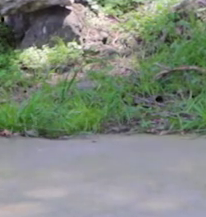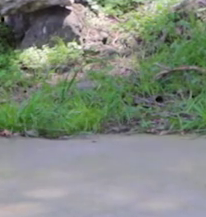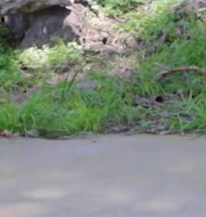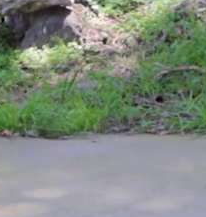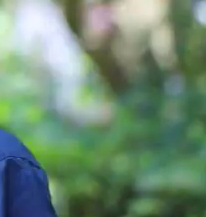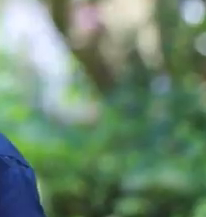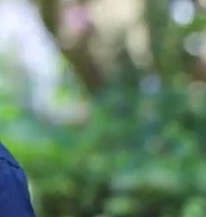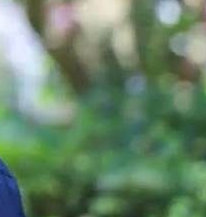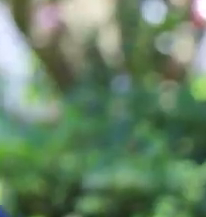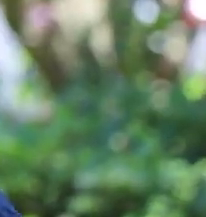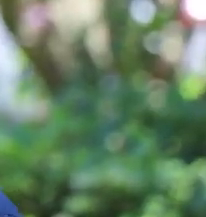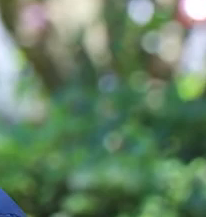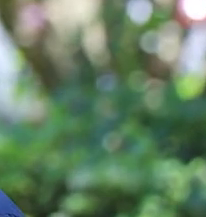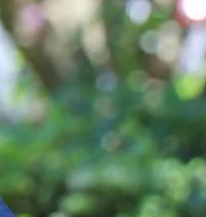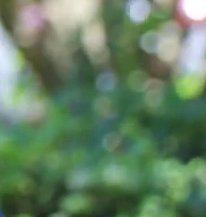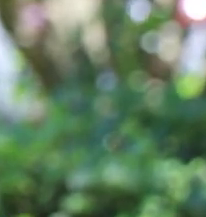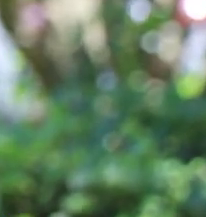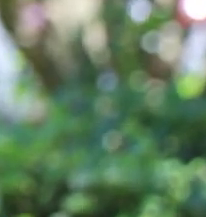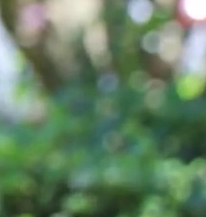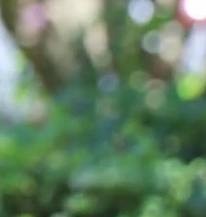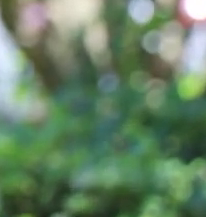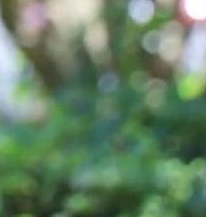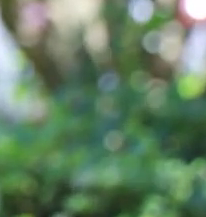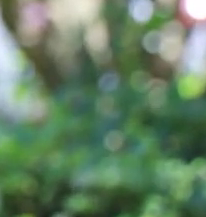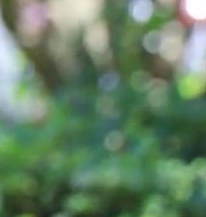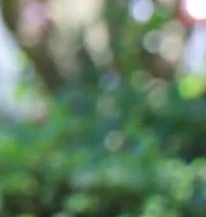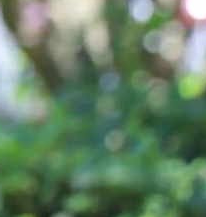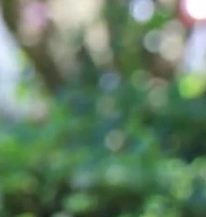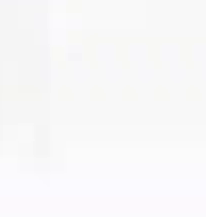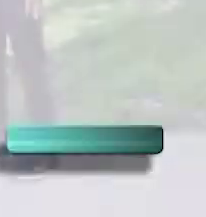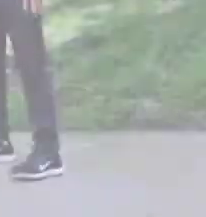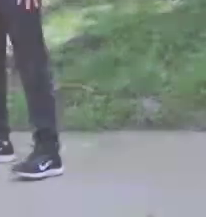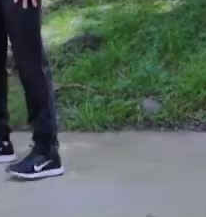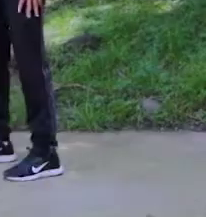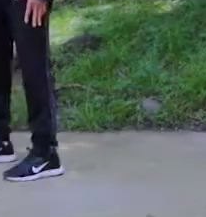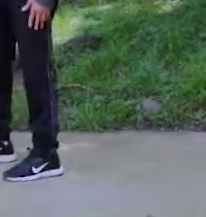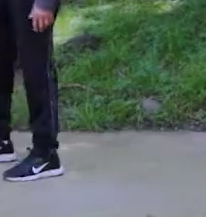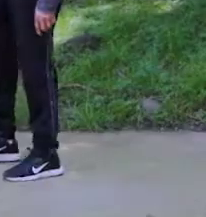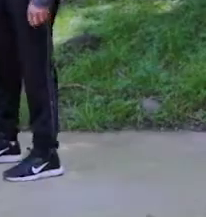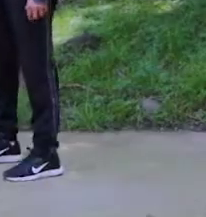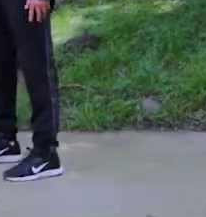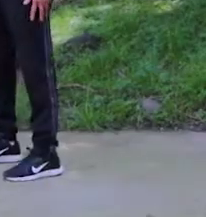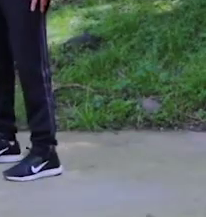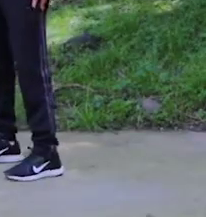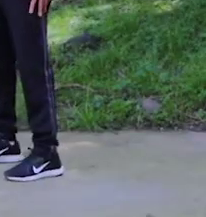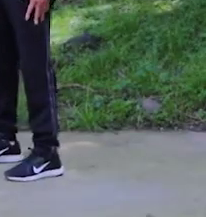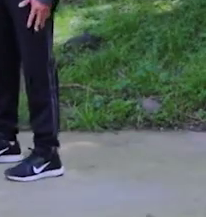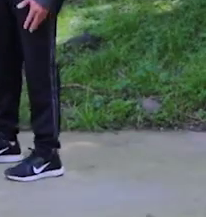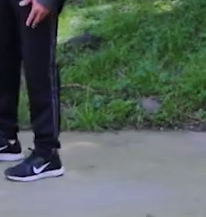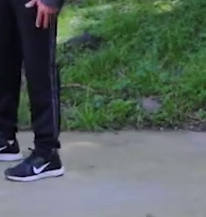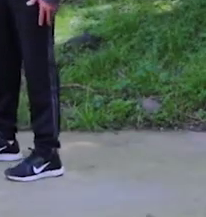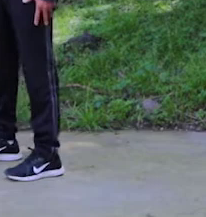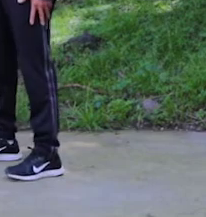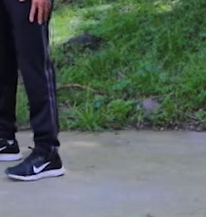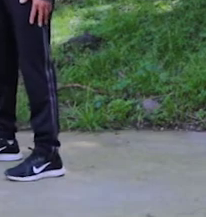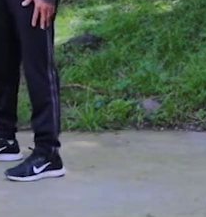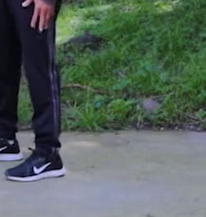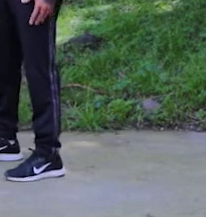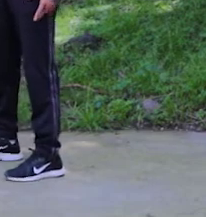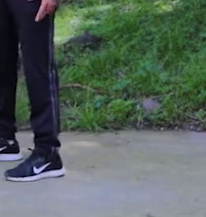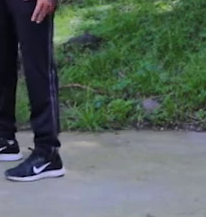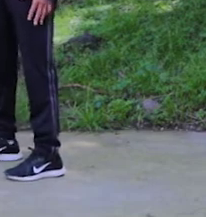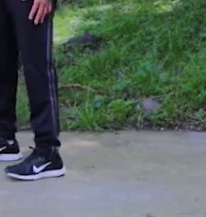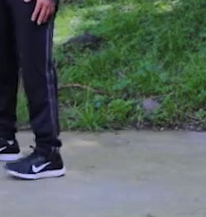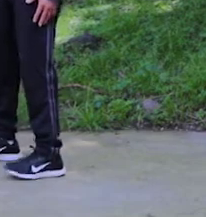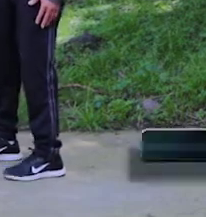Bien. Una más. Otra. Ok Irving. Nos vamos a parar. Abrimos nuestro compás.